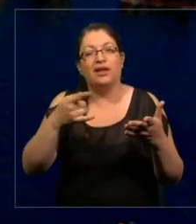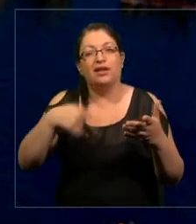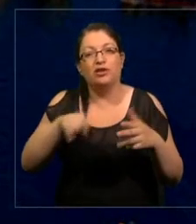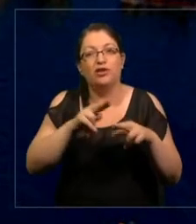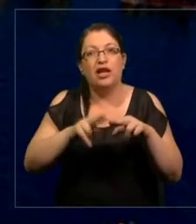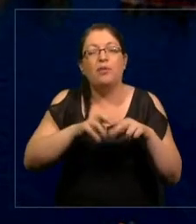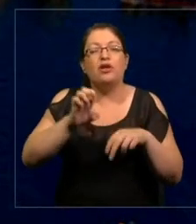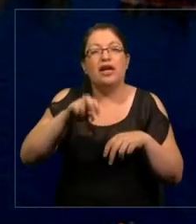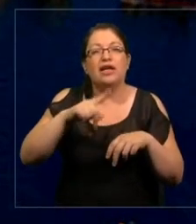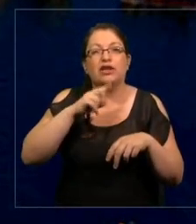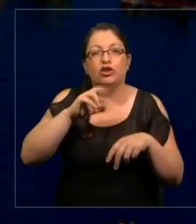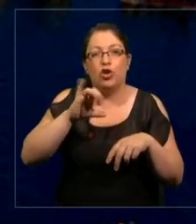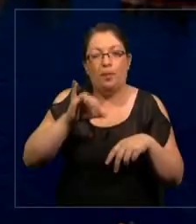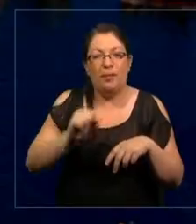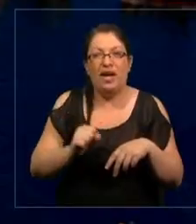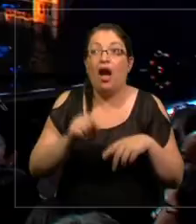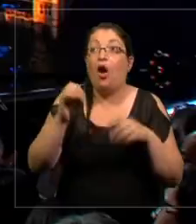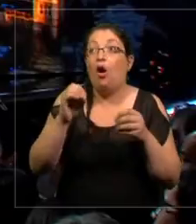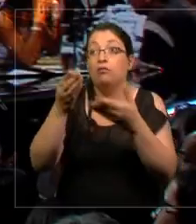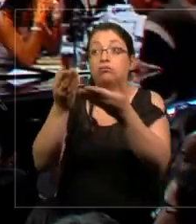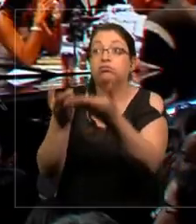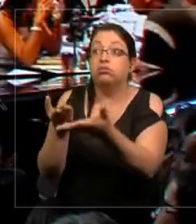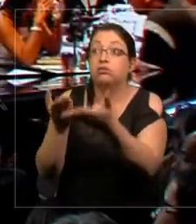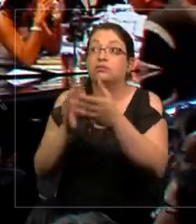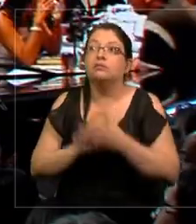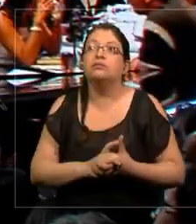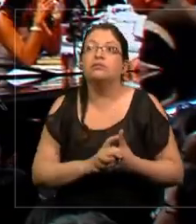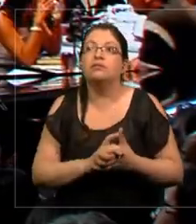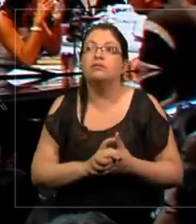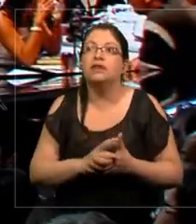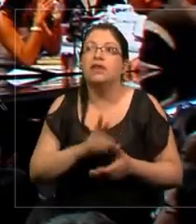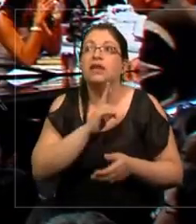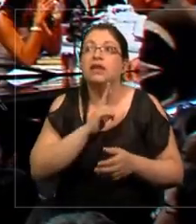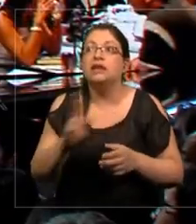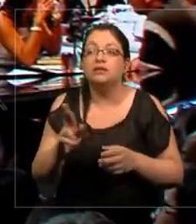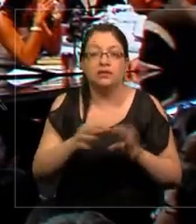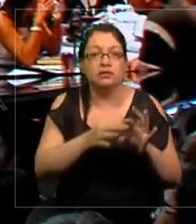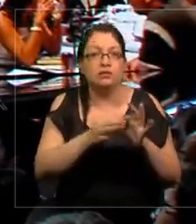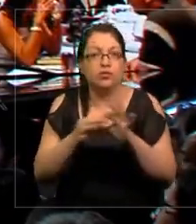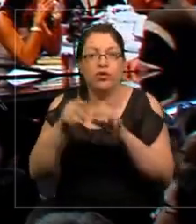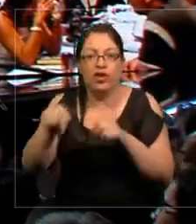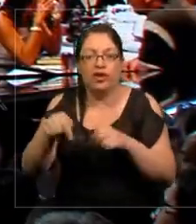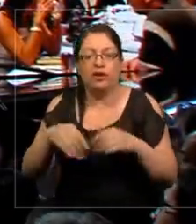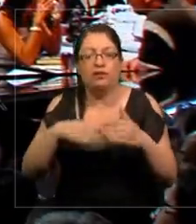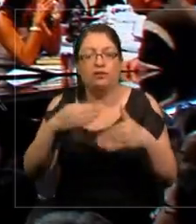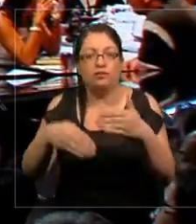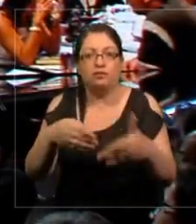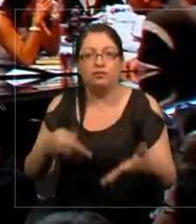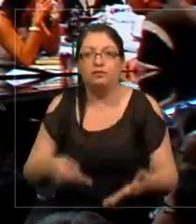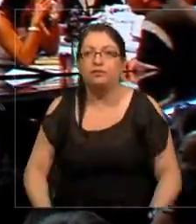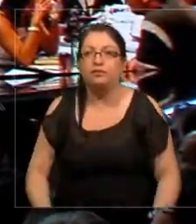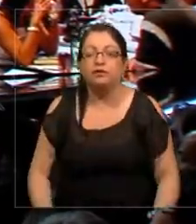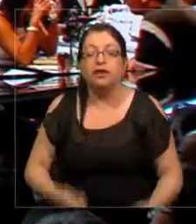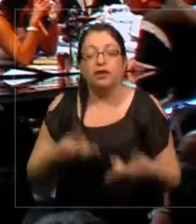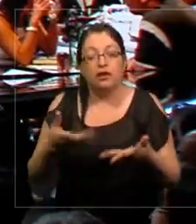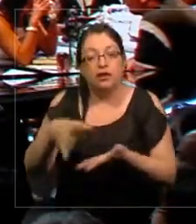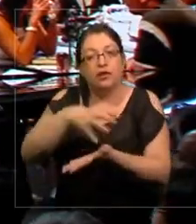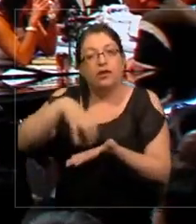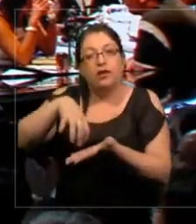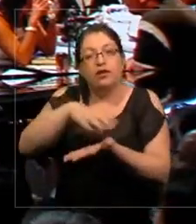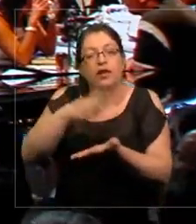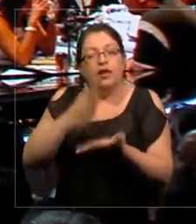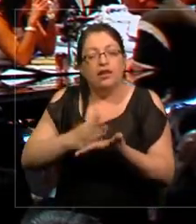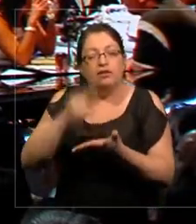entropía o esto que sería el resultado de este proceso. Entonces una ciudad debe